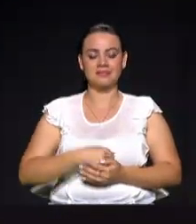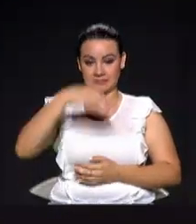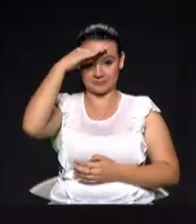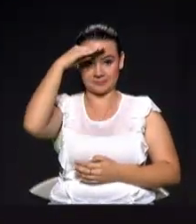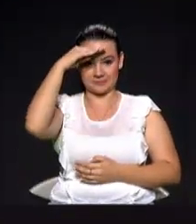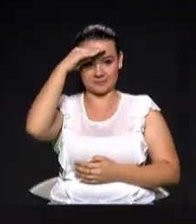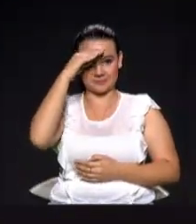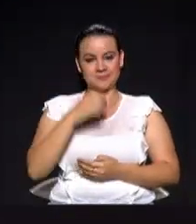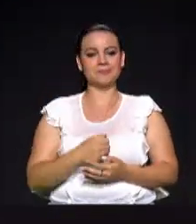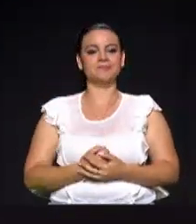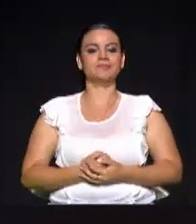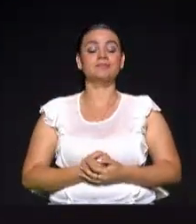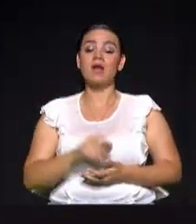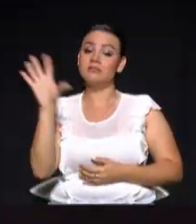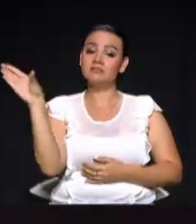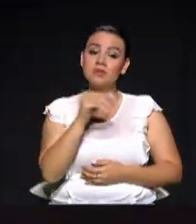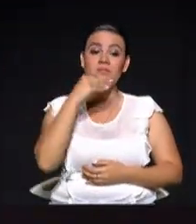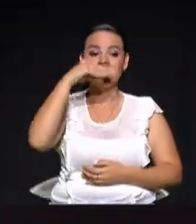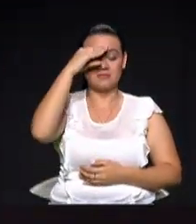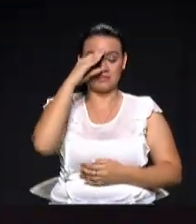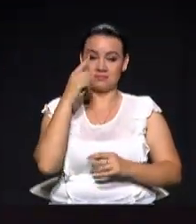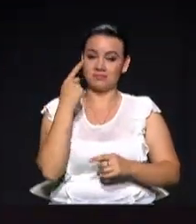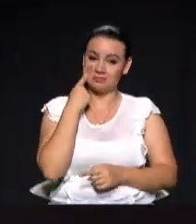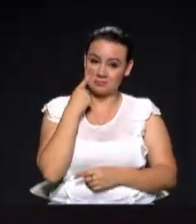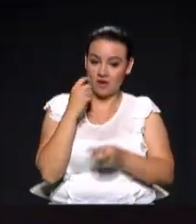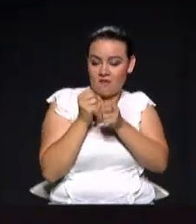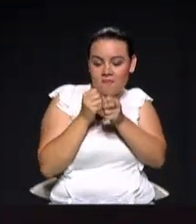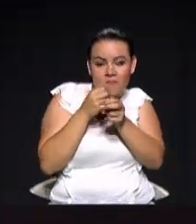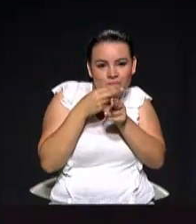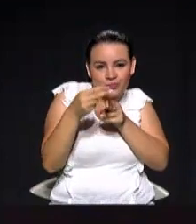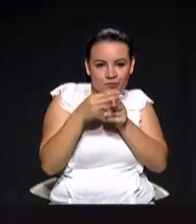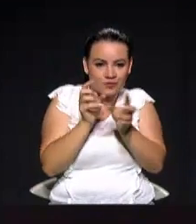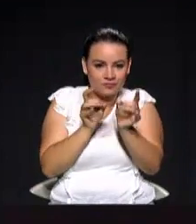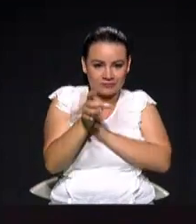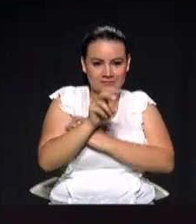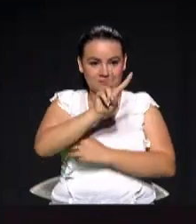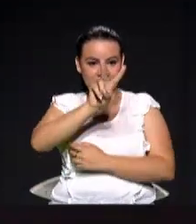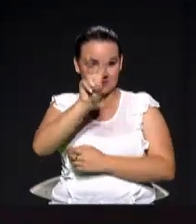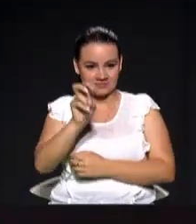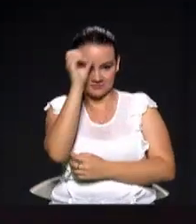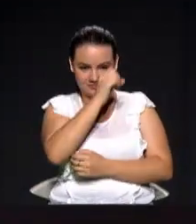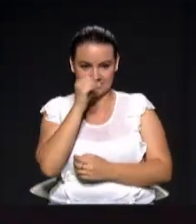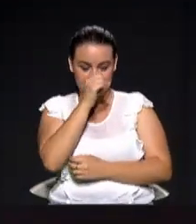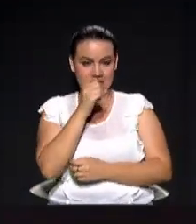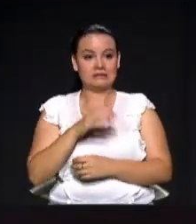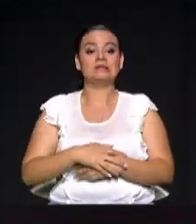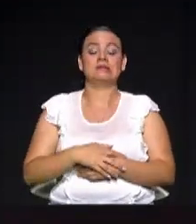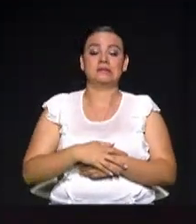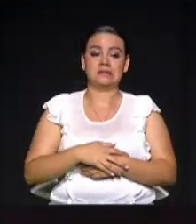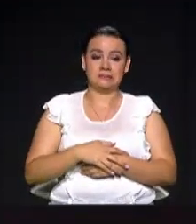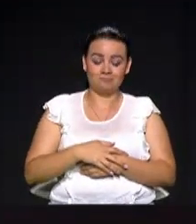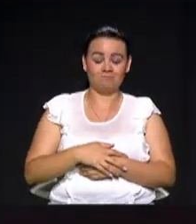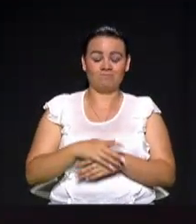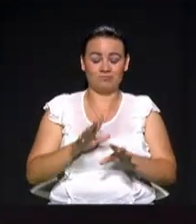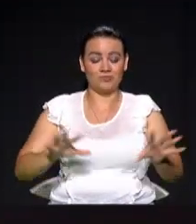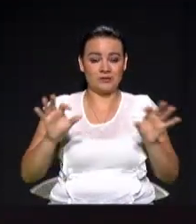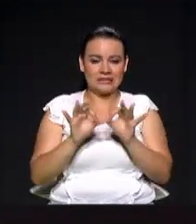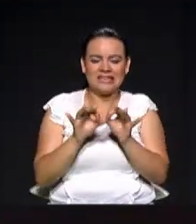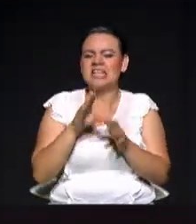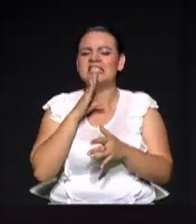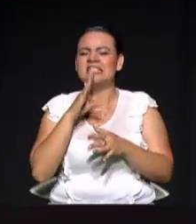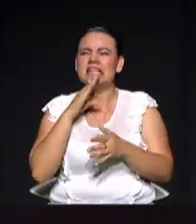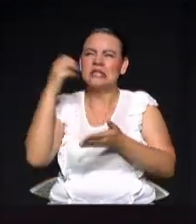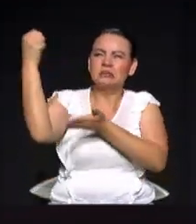A todos los medellineses, este 27 de octubre vamos a tomar una decisión muy importante y es quién va a administrar los recursos públicos, al servicio de quién los va a poner